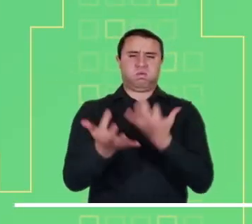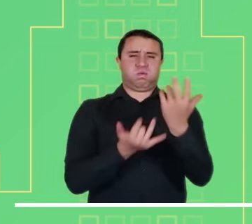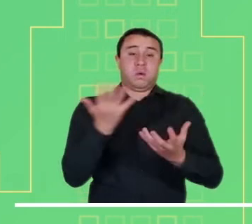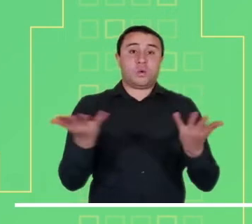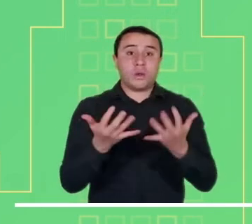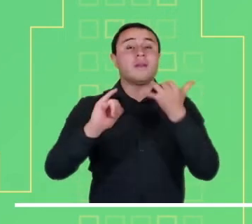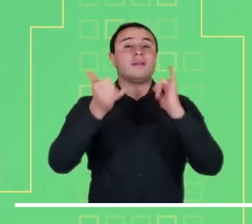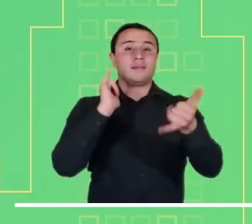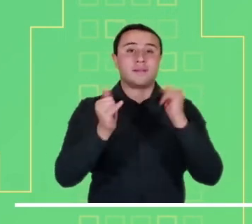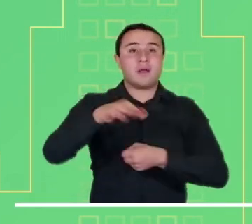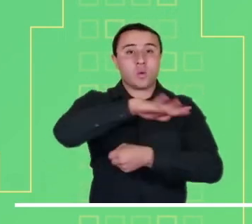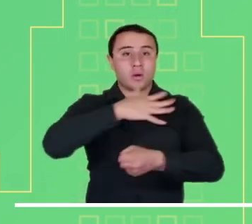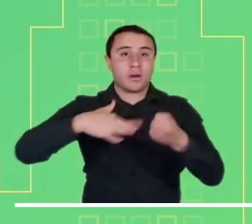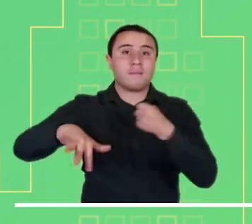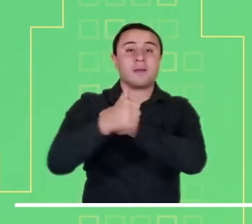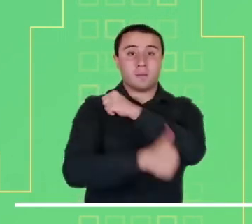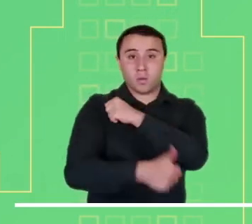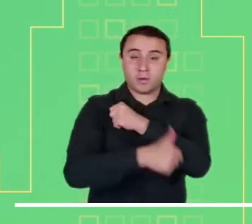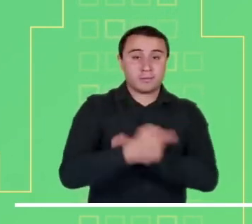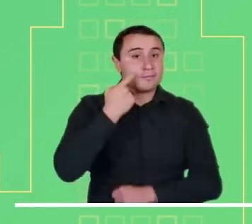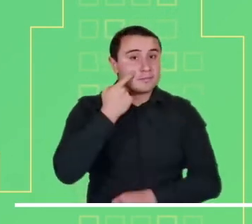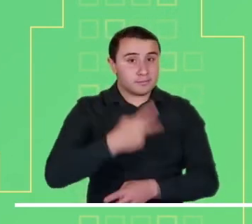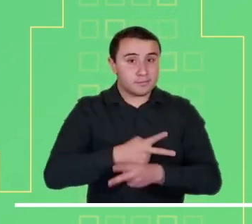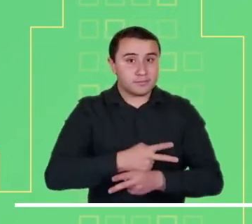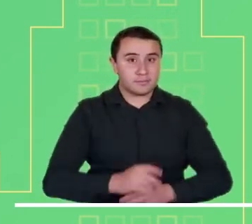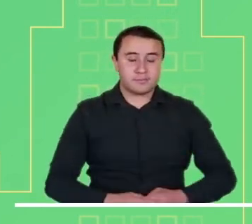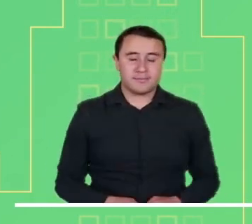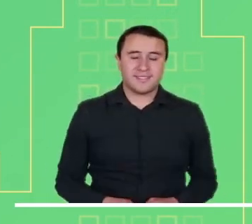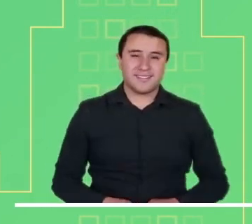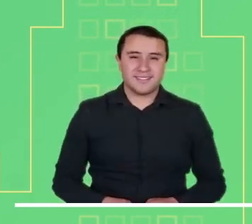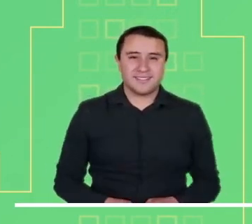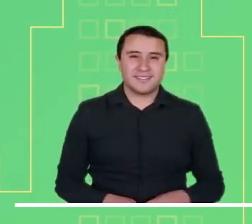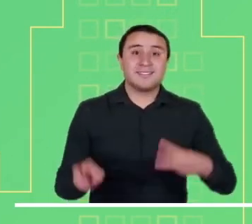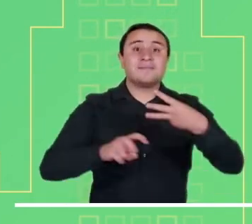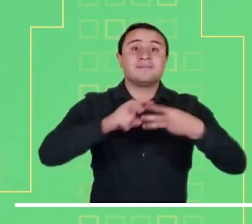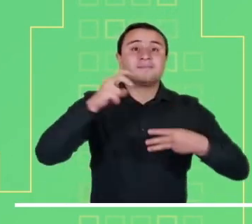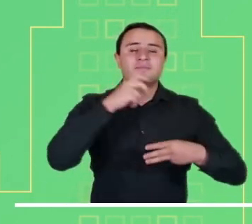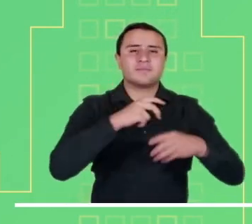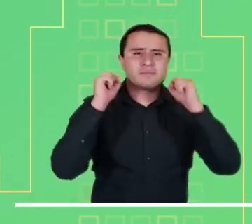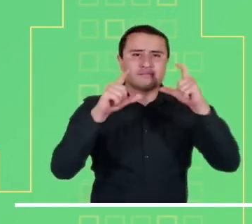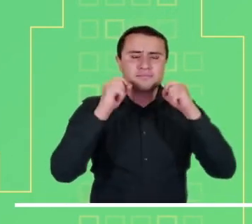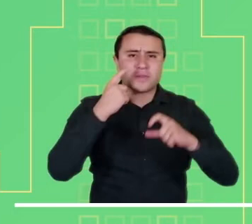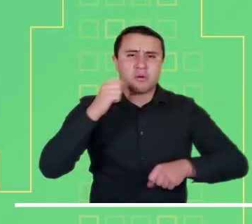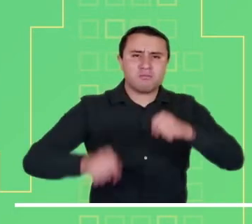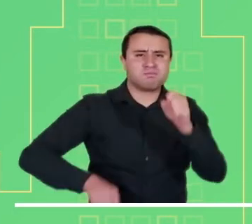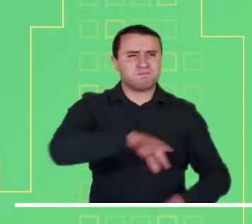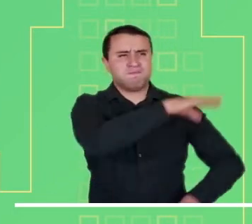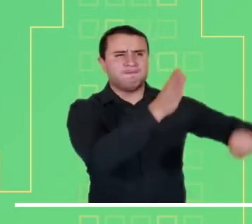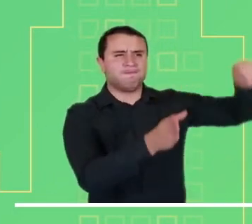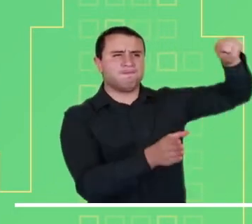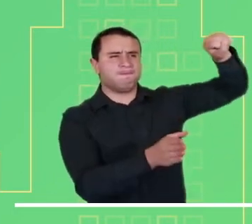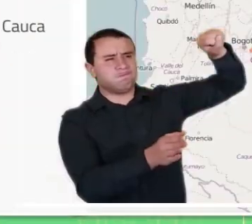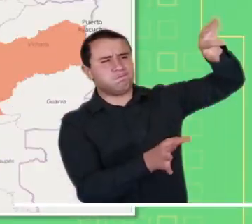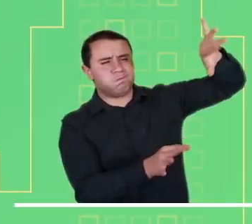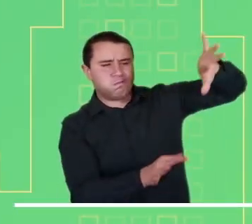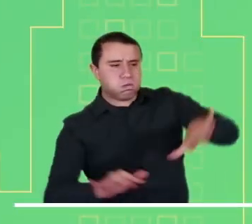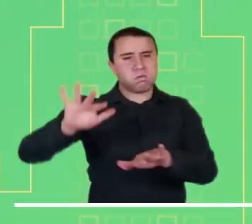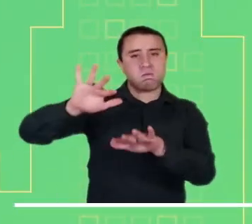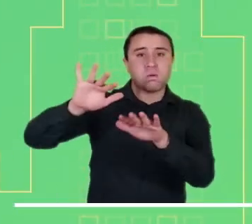Alerta roja por probabilidad de incendios en la cobertura vegetal del departamento de Casanare, Cundinamarca y Boyacá.